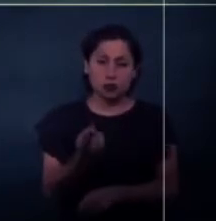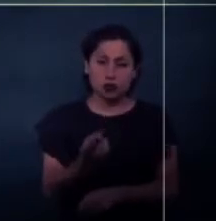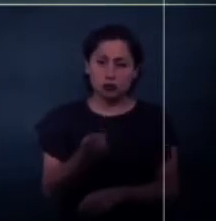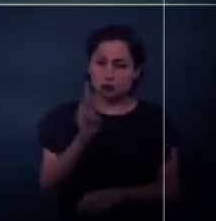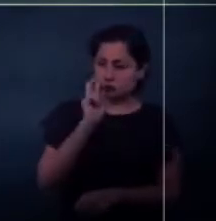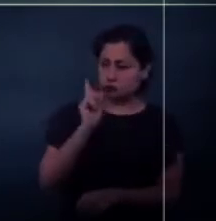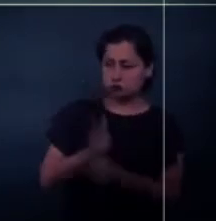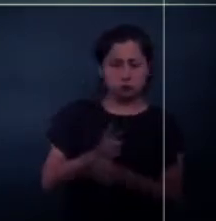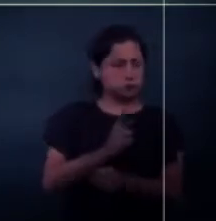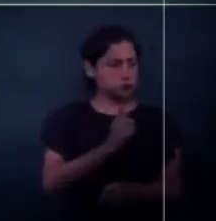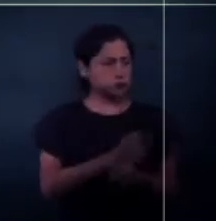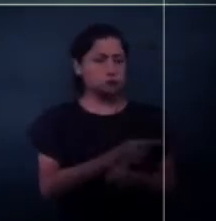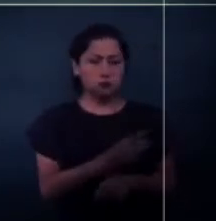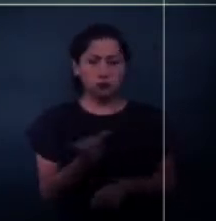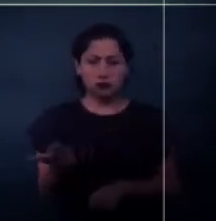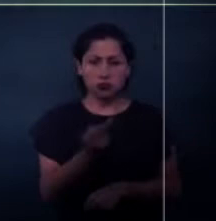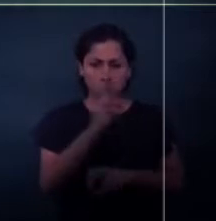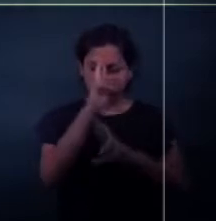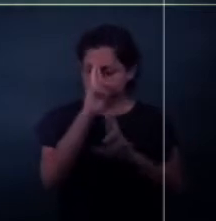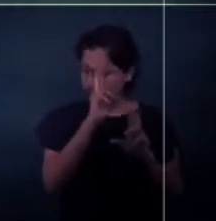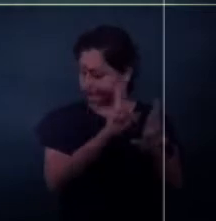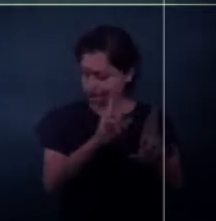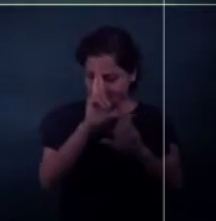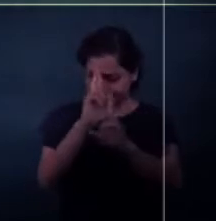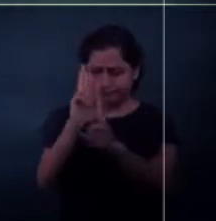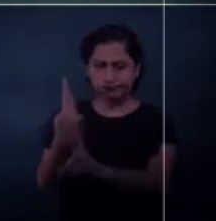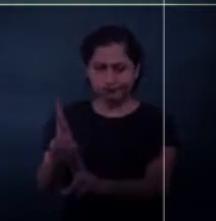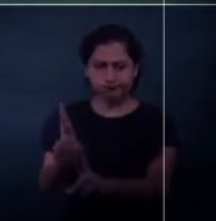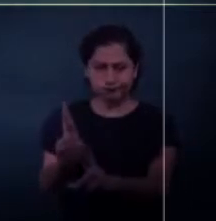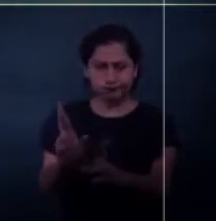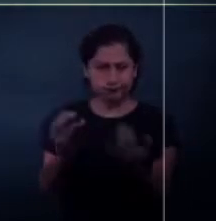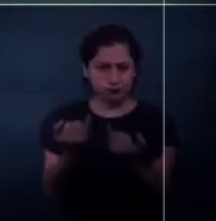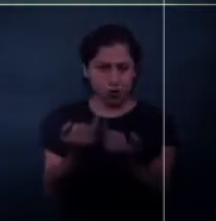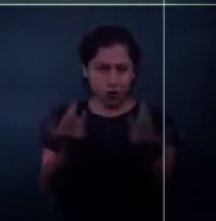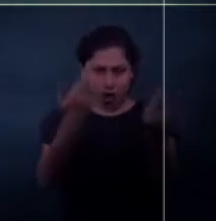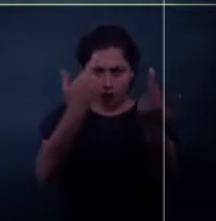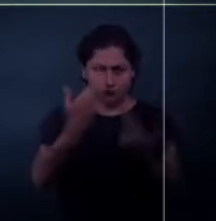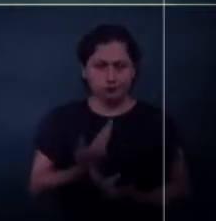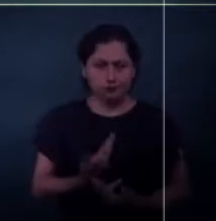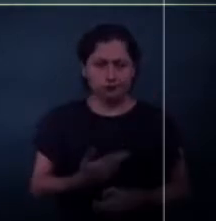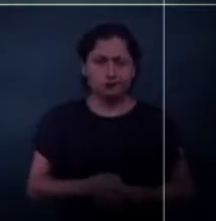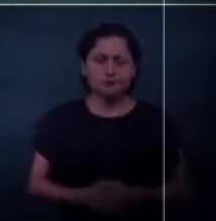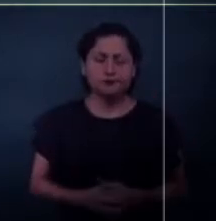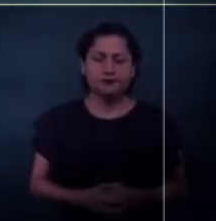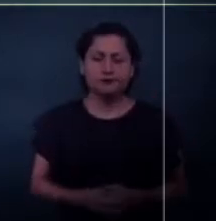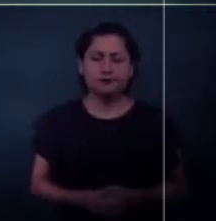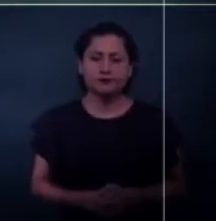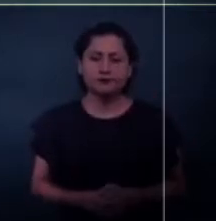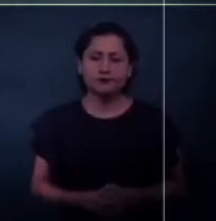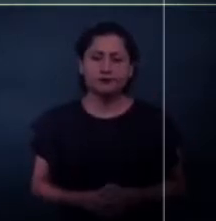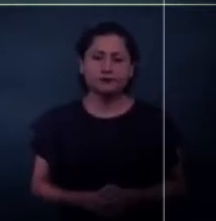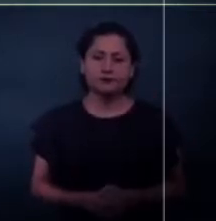hacia nosotros y nos tienen